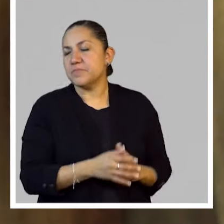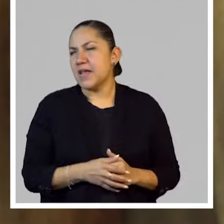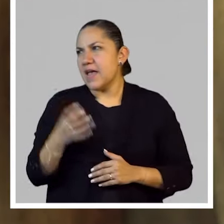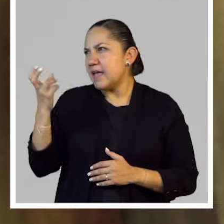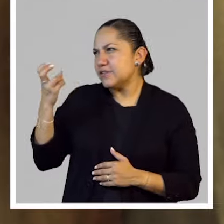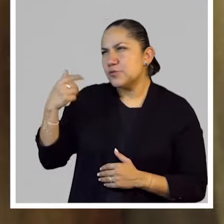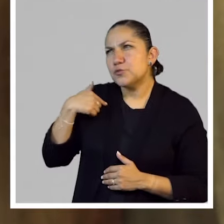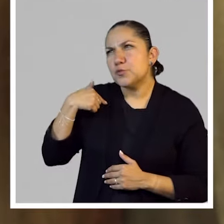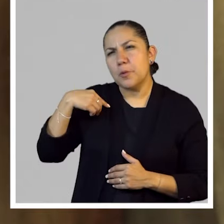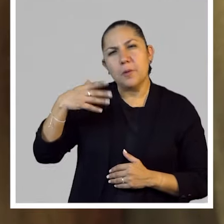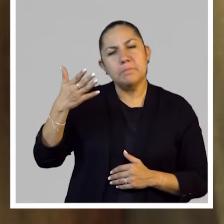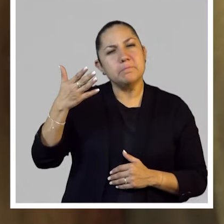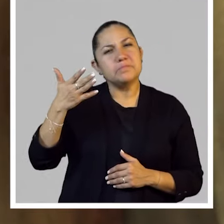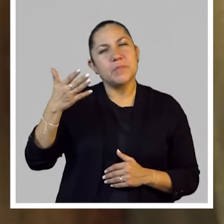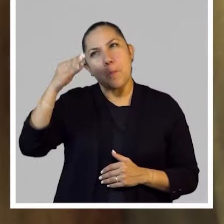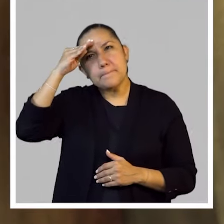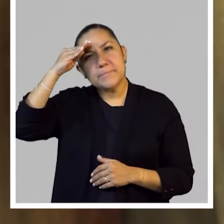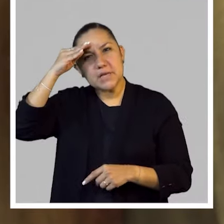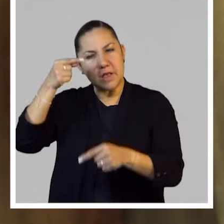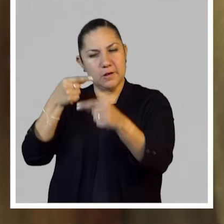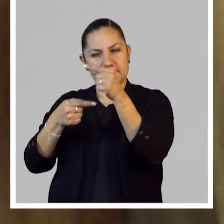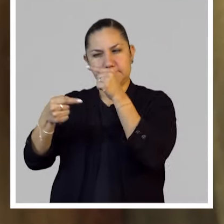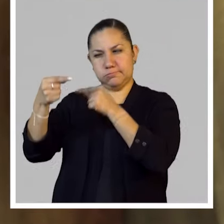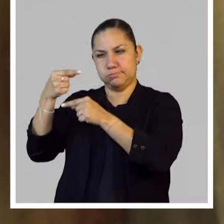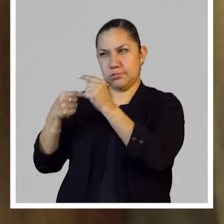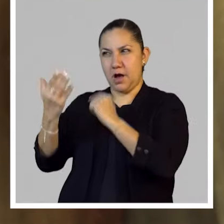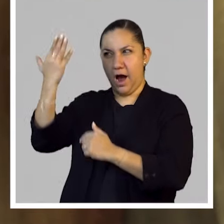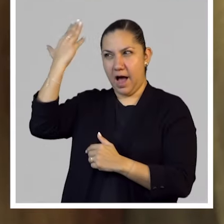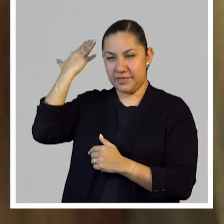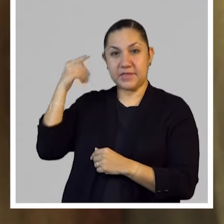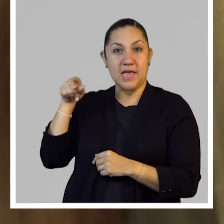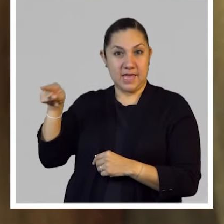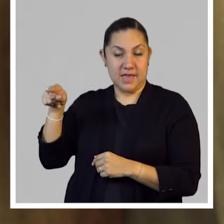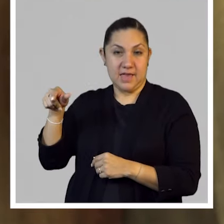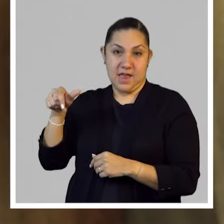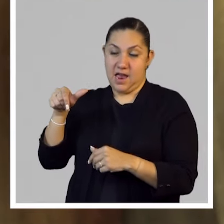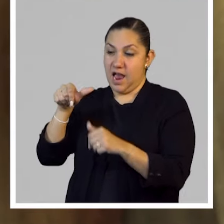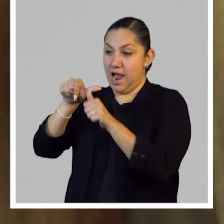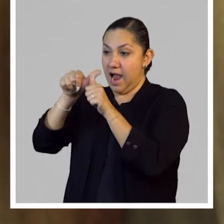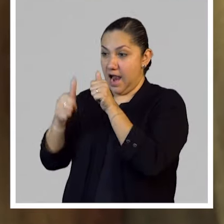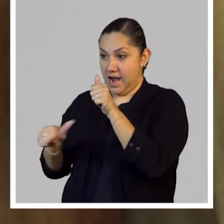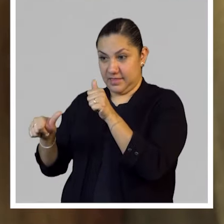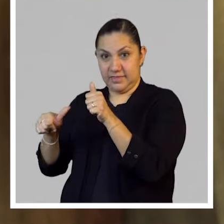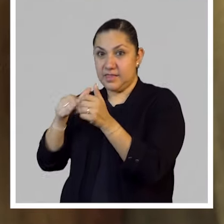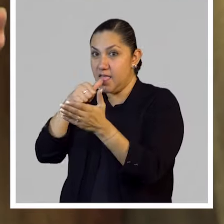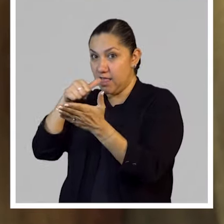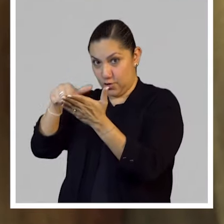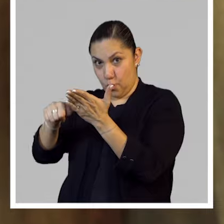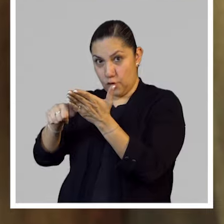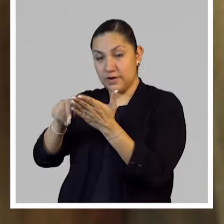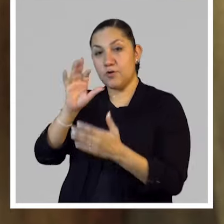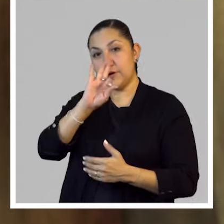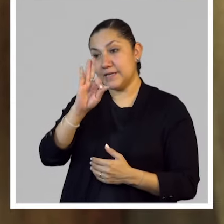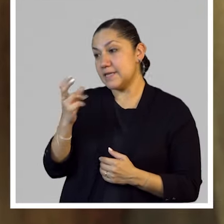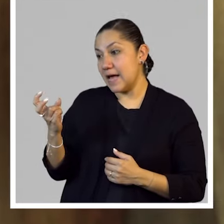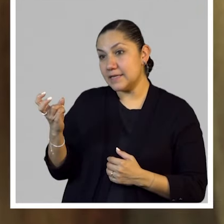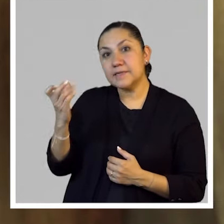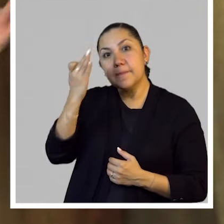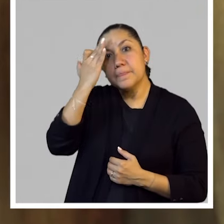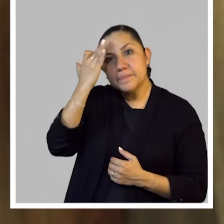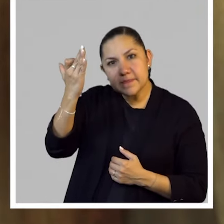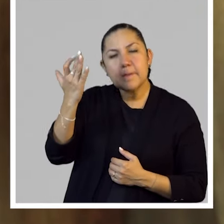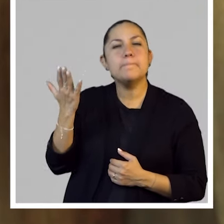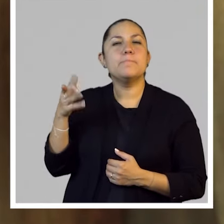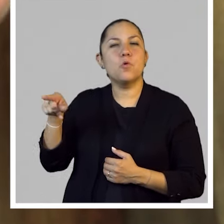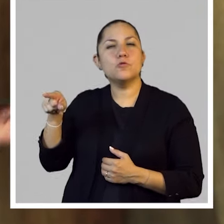tenía porque no lo había pensado así, quizá este arte correo fue una de las primeras veces que hubo una especie de red de